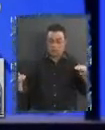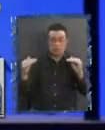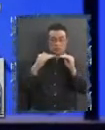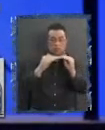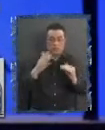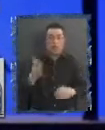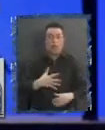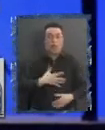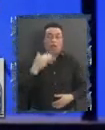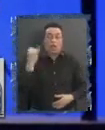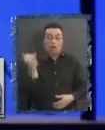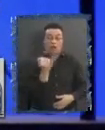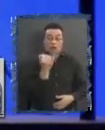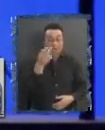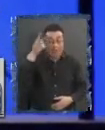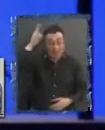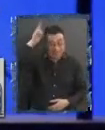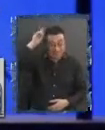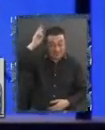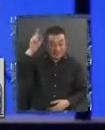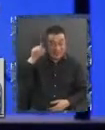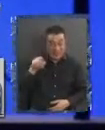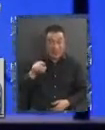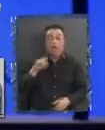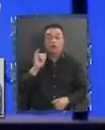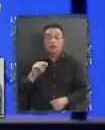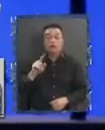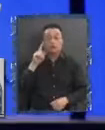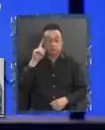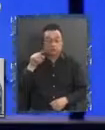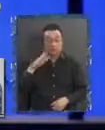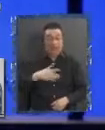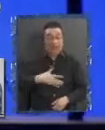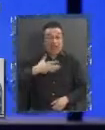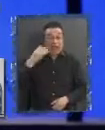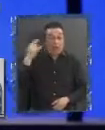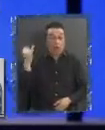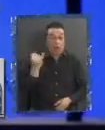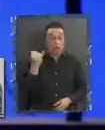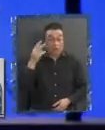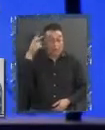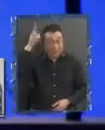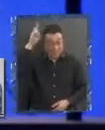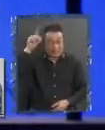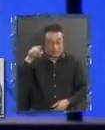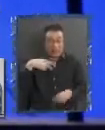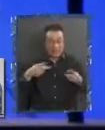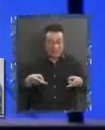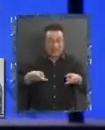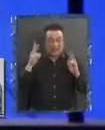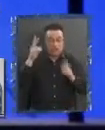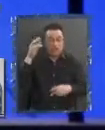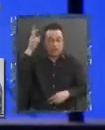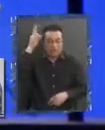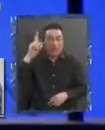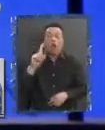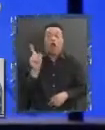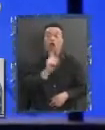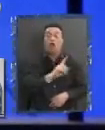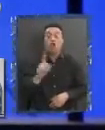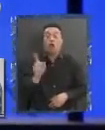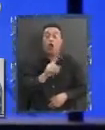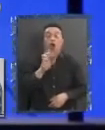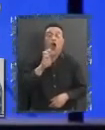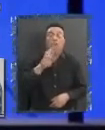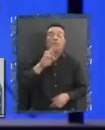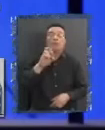indígena, considerando que esto, autonomía indígena, es derecho indígena y no es privilegio. Eso